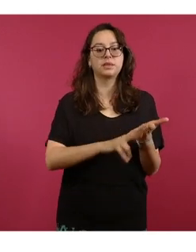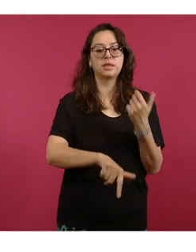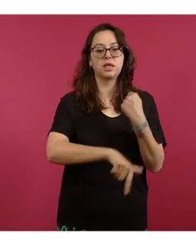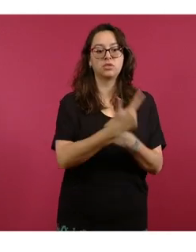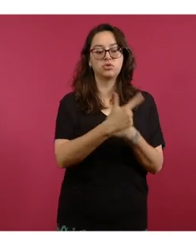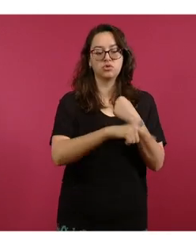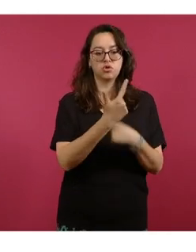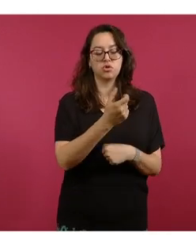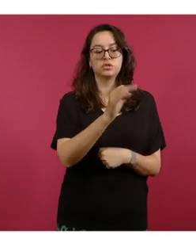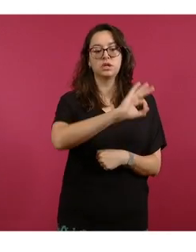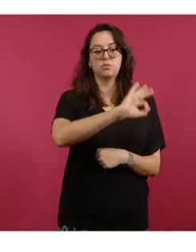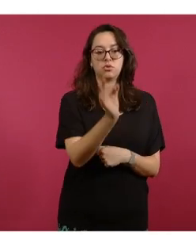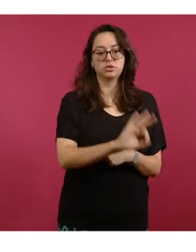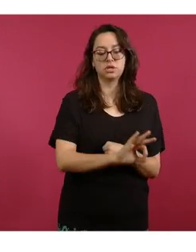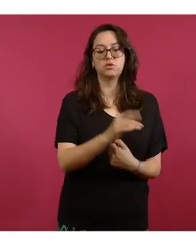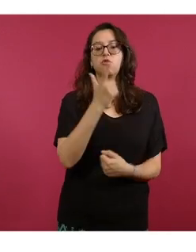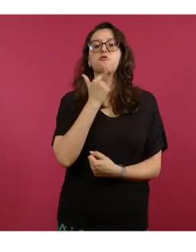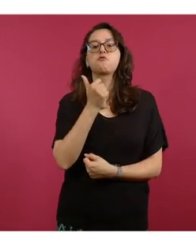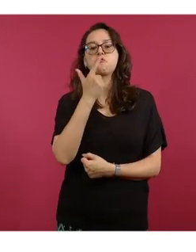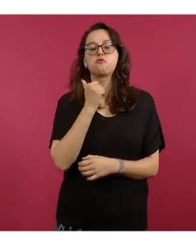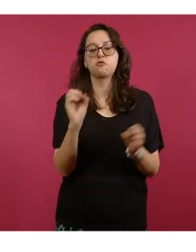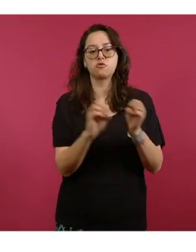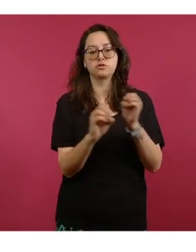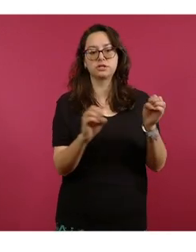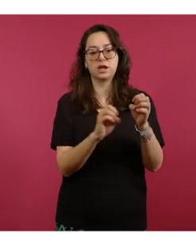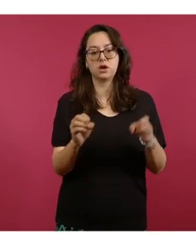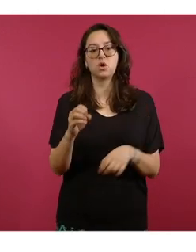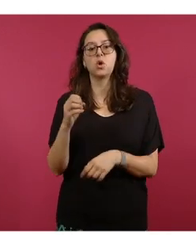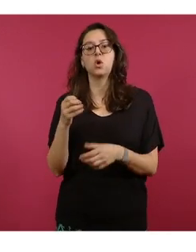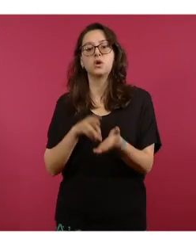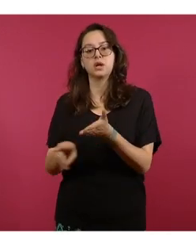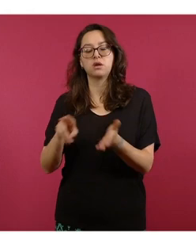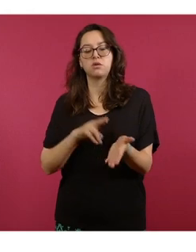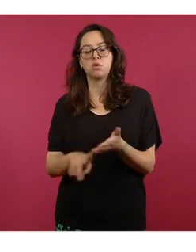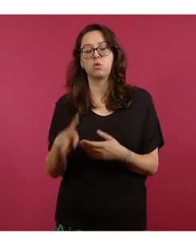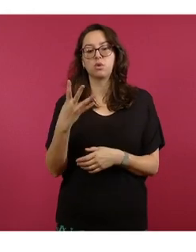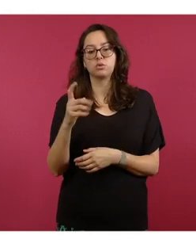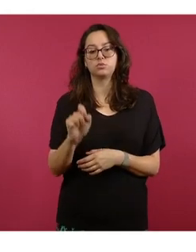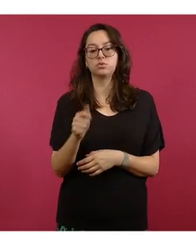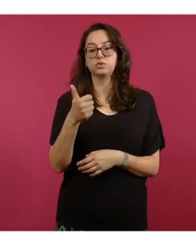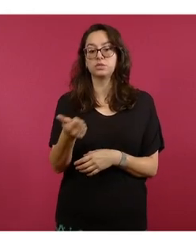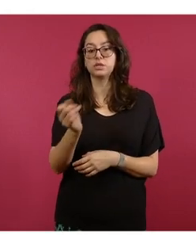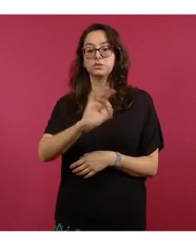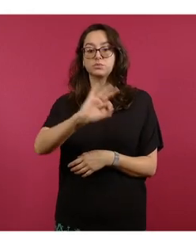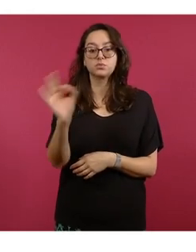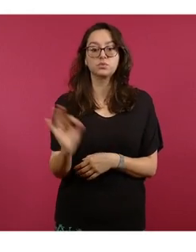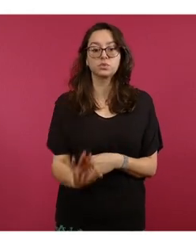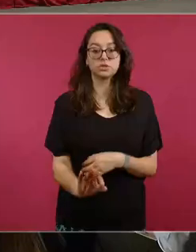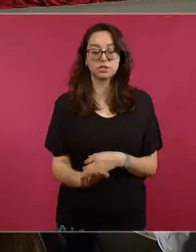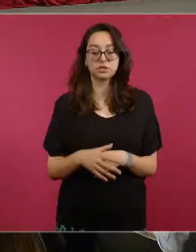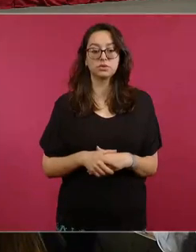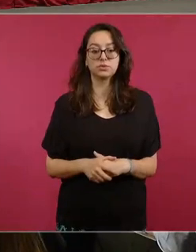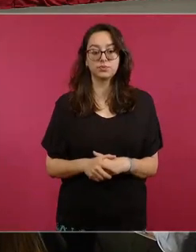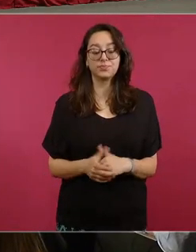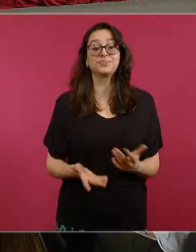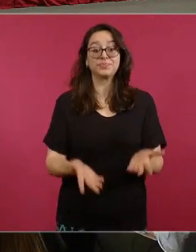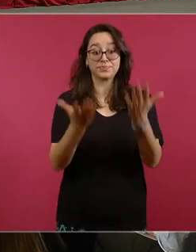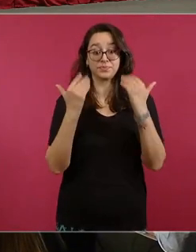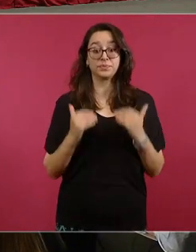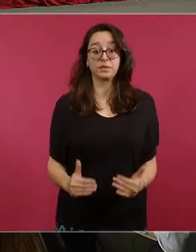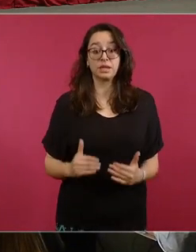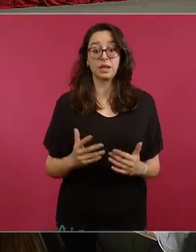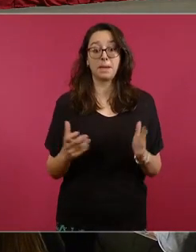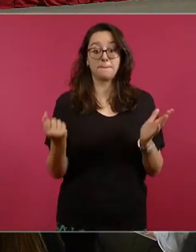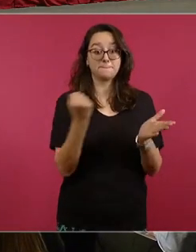tendrá incentivo, el diésel tendrá 4.6 por ciento de incentivo fiscal. Pasamos ahora a los precios e indicadores de ganancia